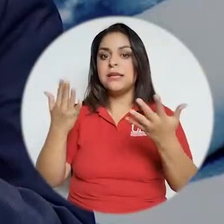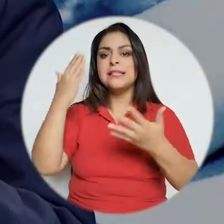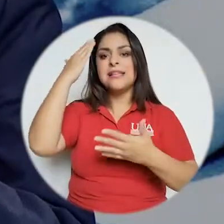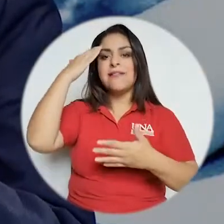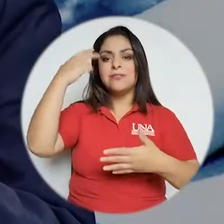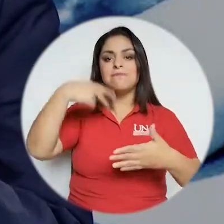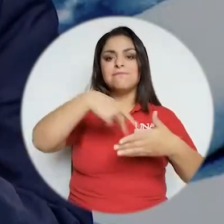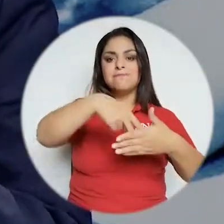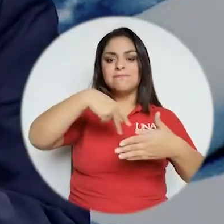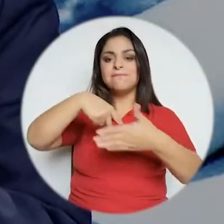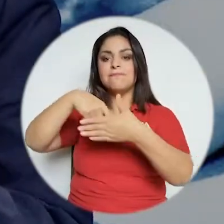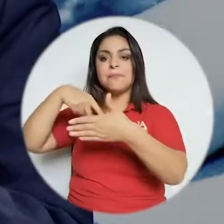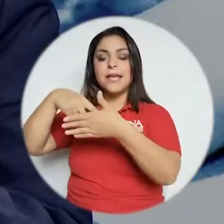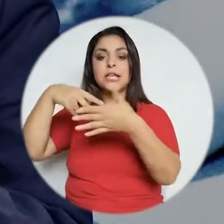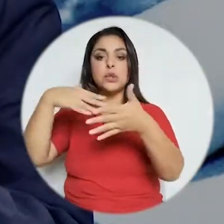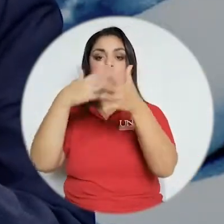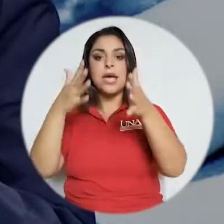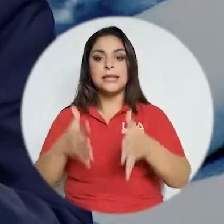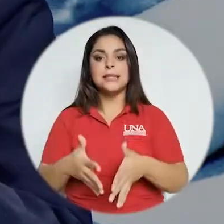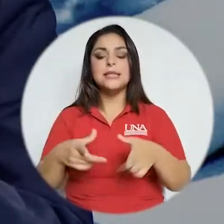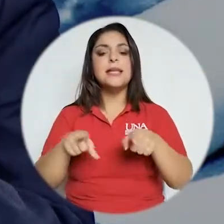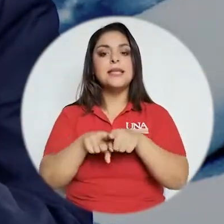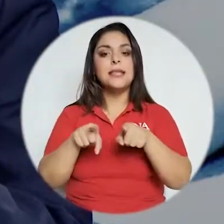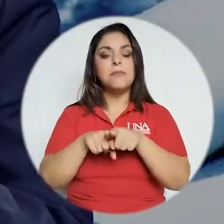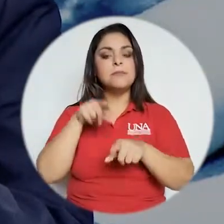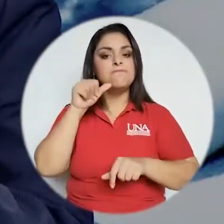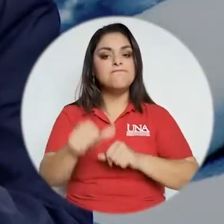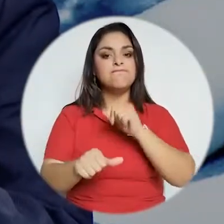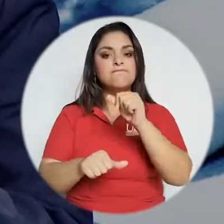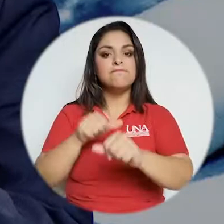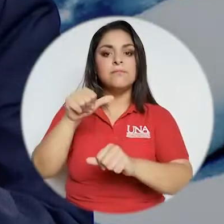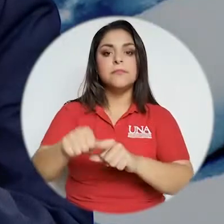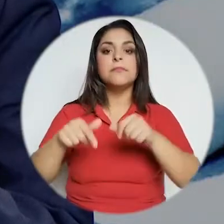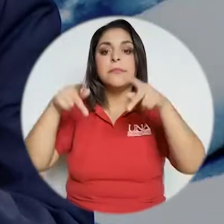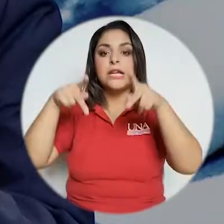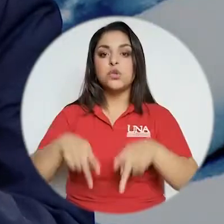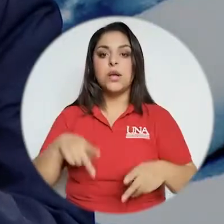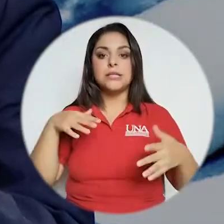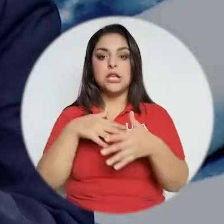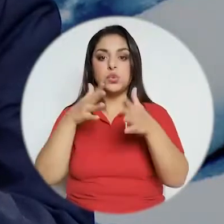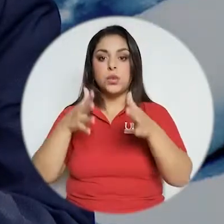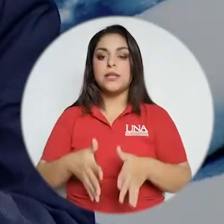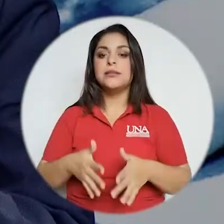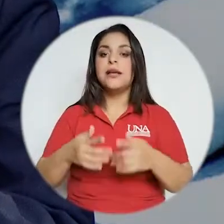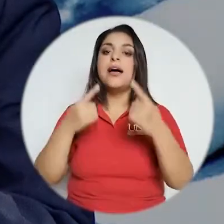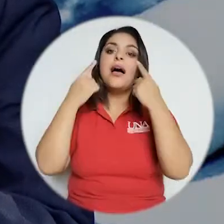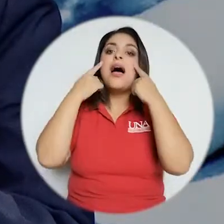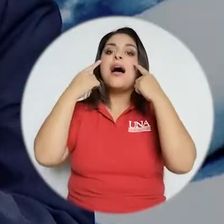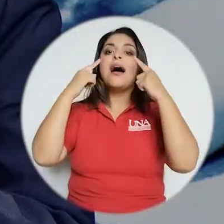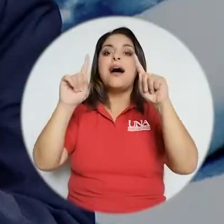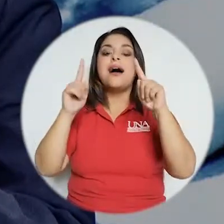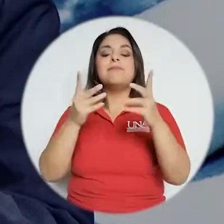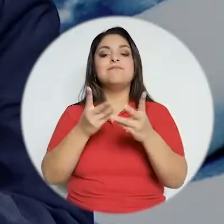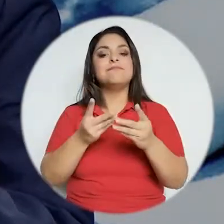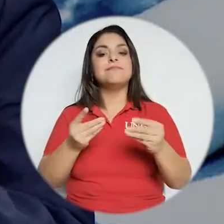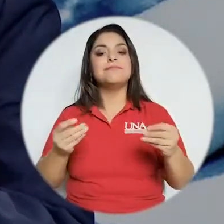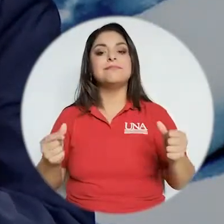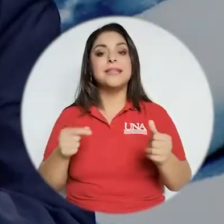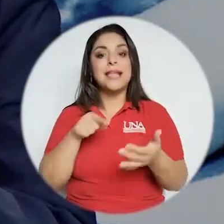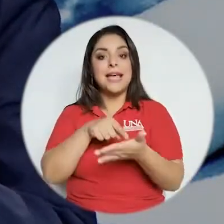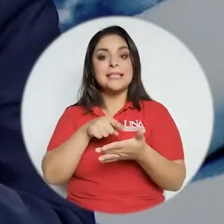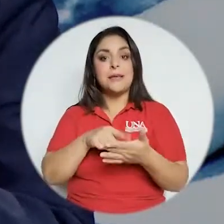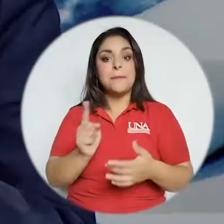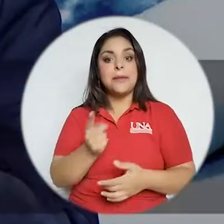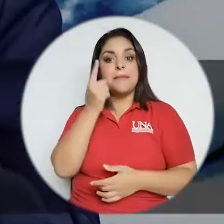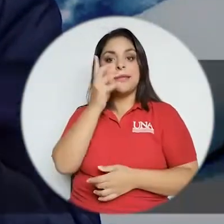públicas en materia de becas estudiantiles y por supuesto que por el empeño también de las personas estudiantes lograr